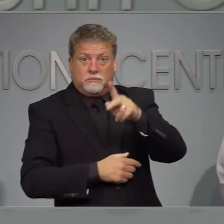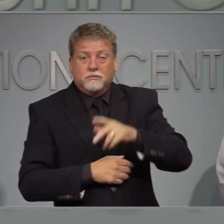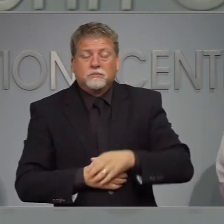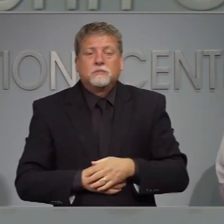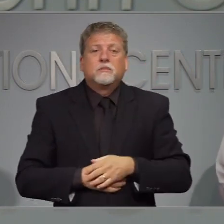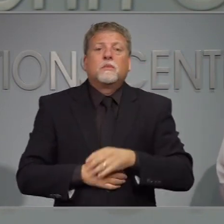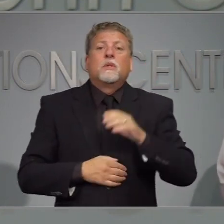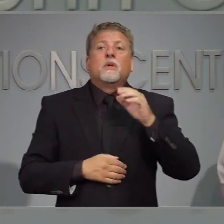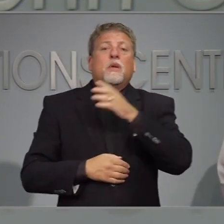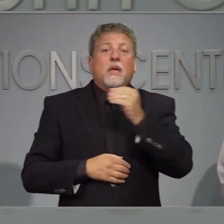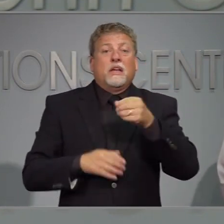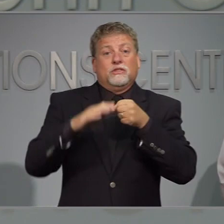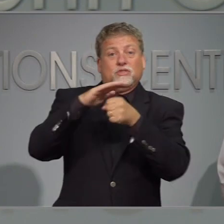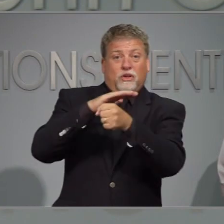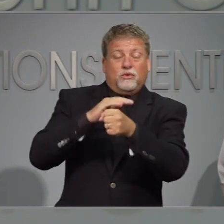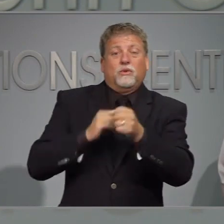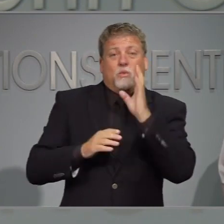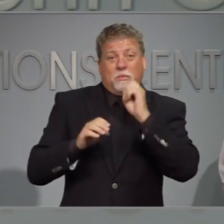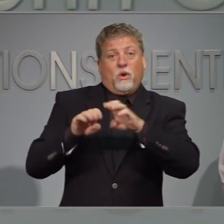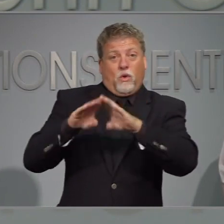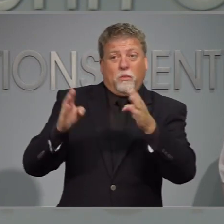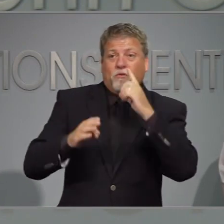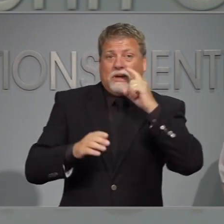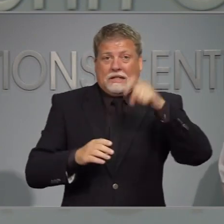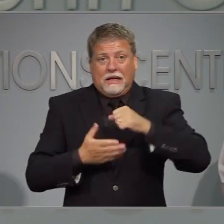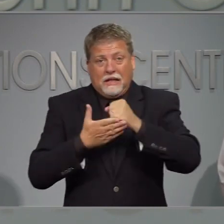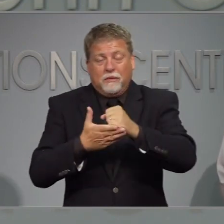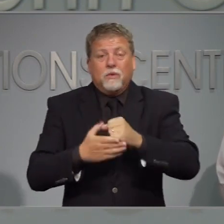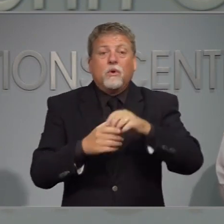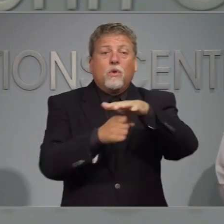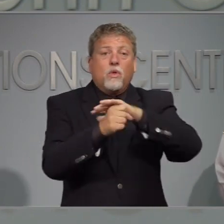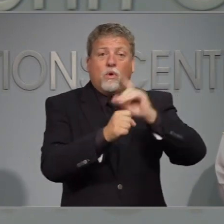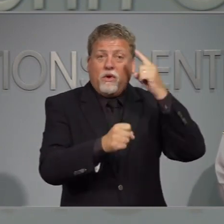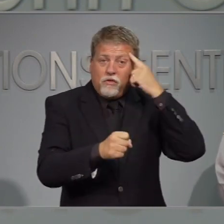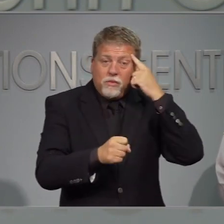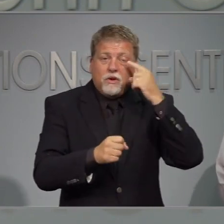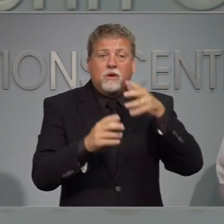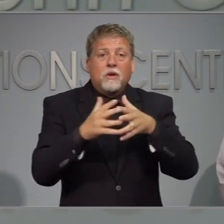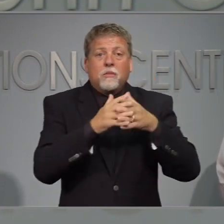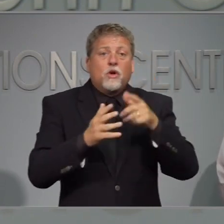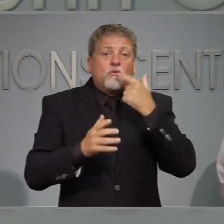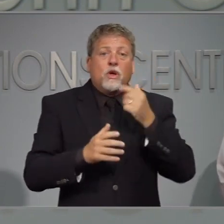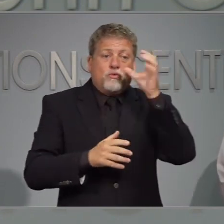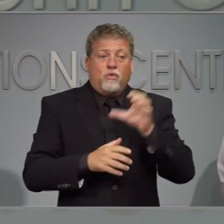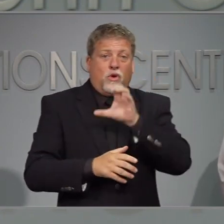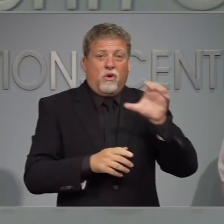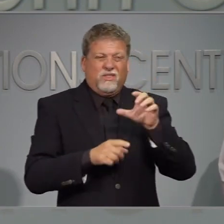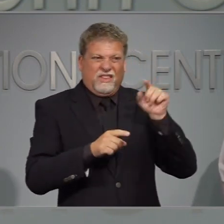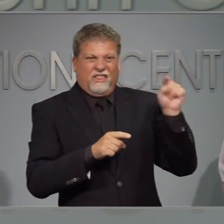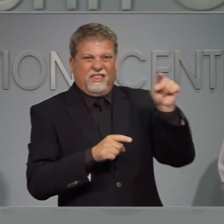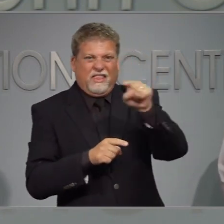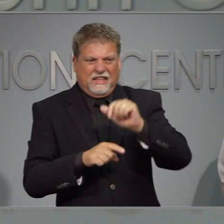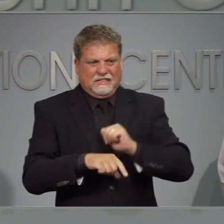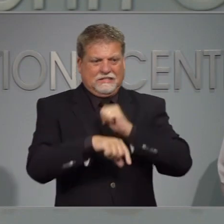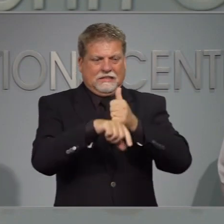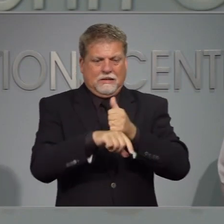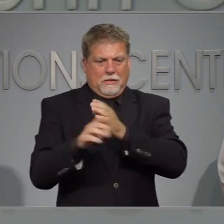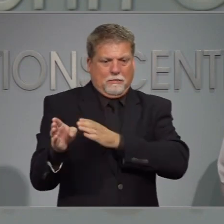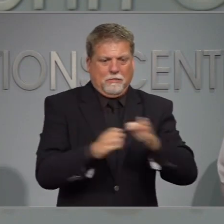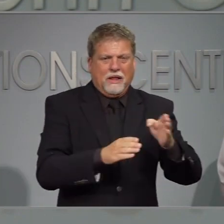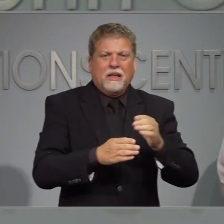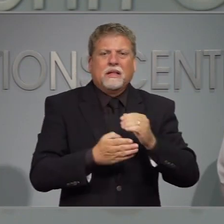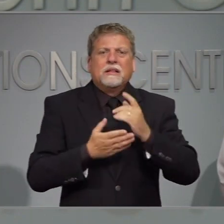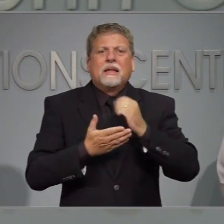lo no son. No van a ser las opciones. Los gobiernos locales y la Cruz Roja están trabajando